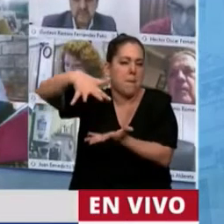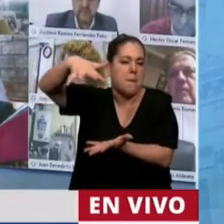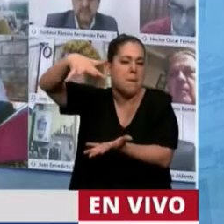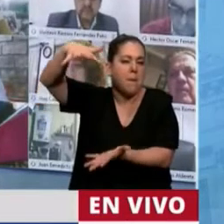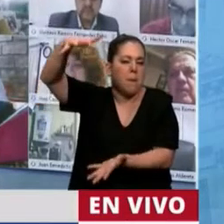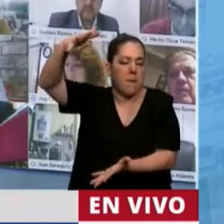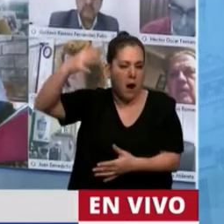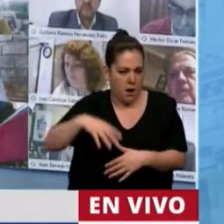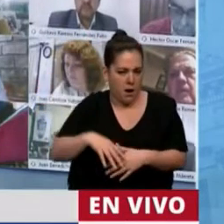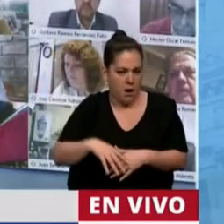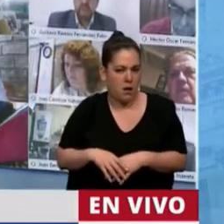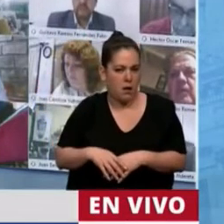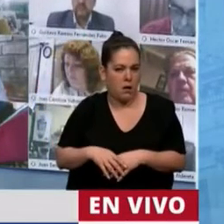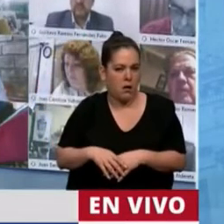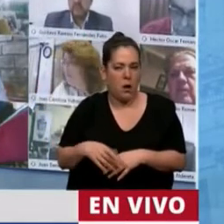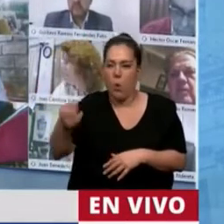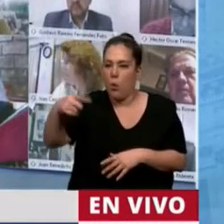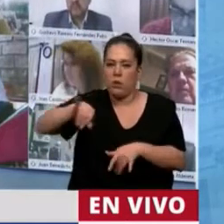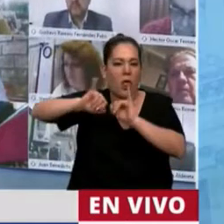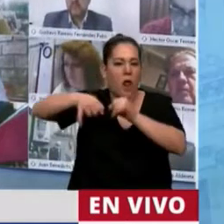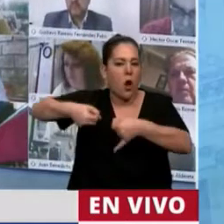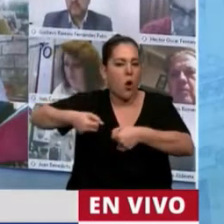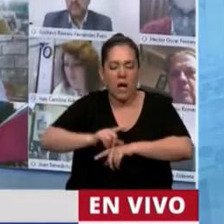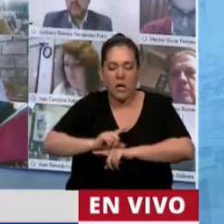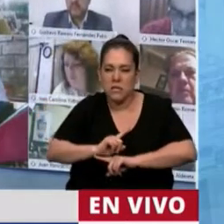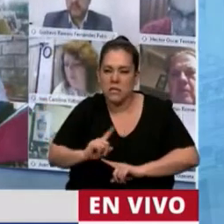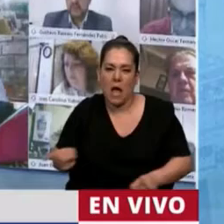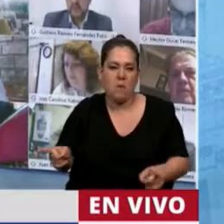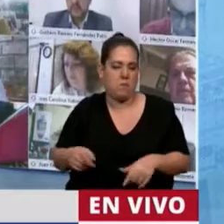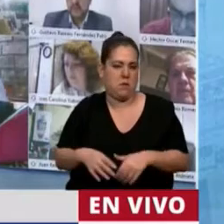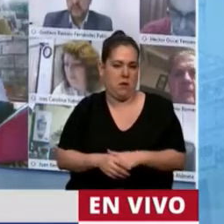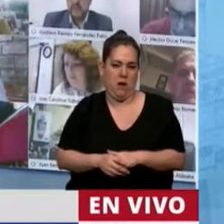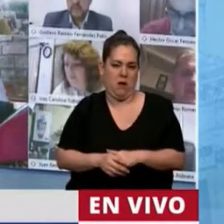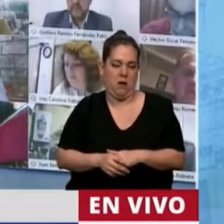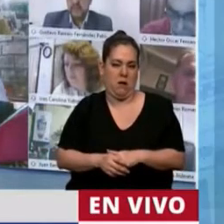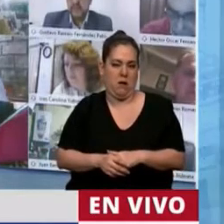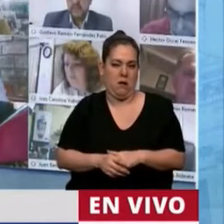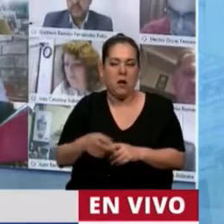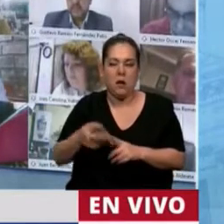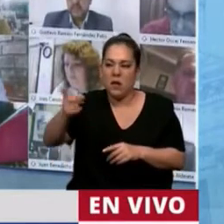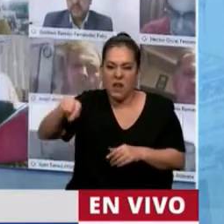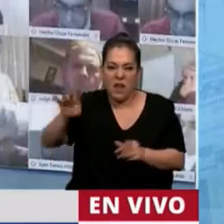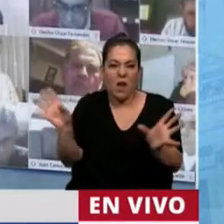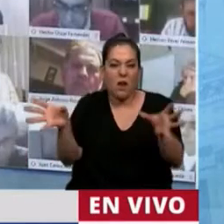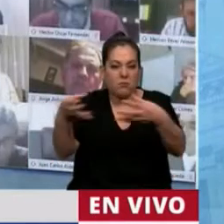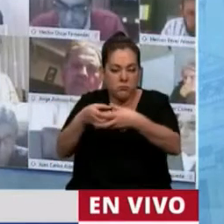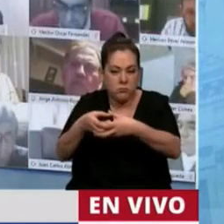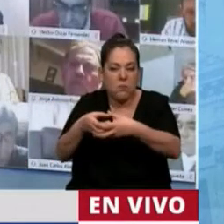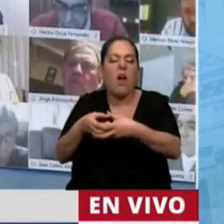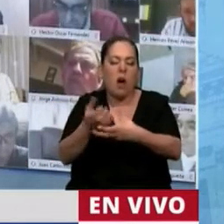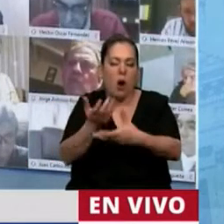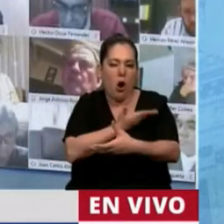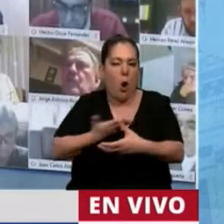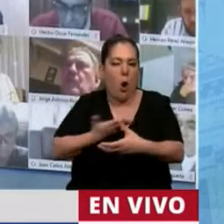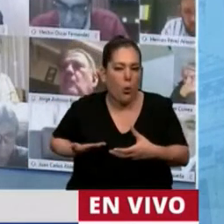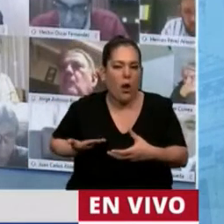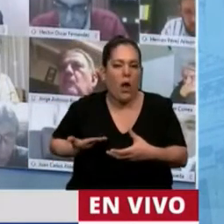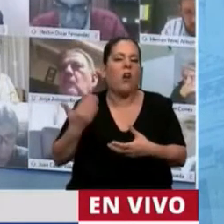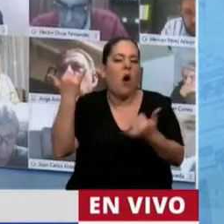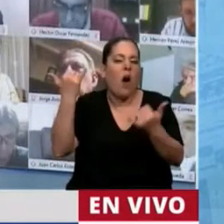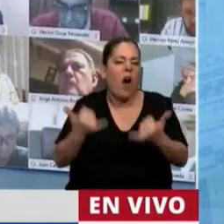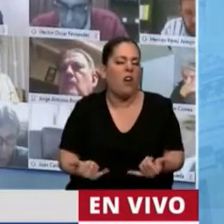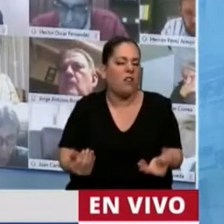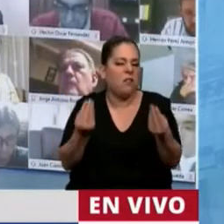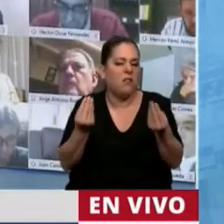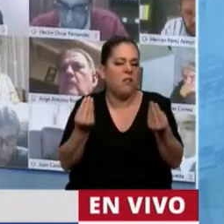para entorpecer, para gritar, para hacer ruido, para molestar, pero definitivamente pudimos sesionar,